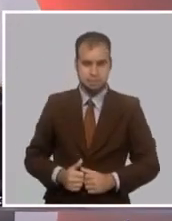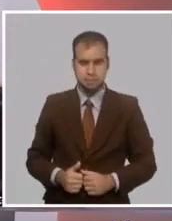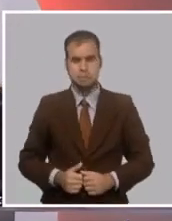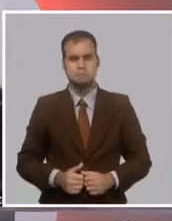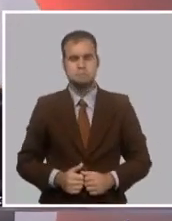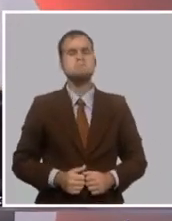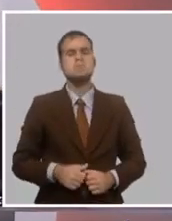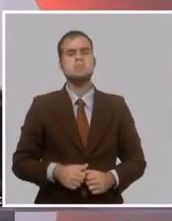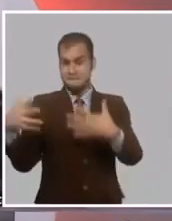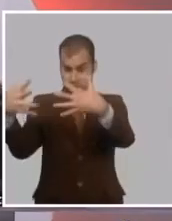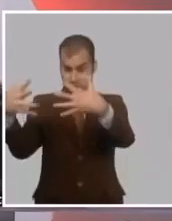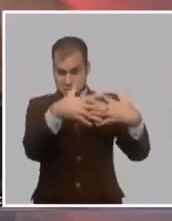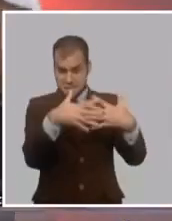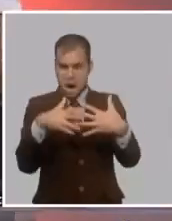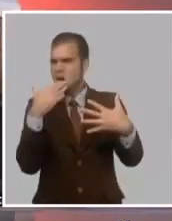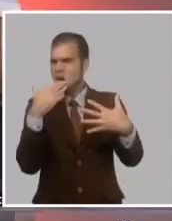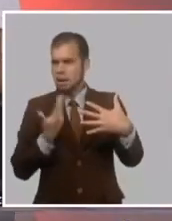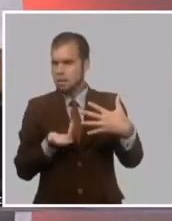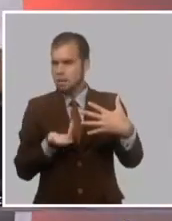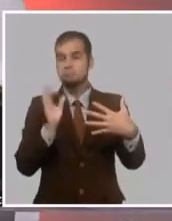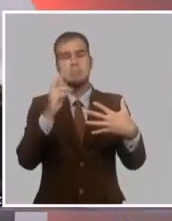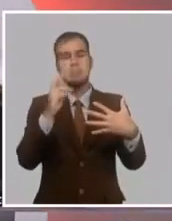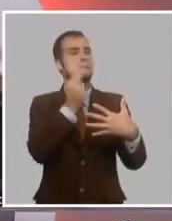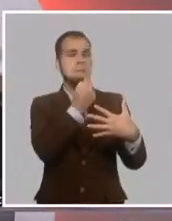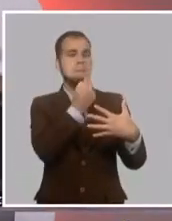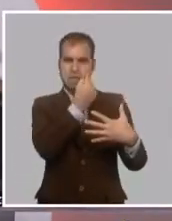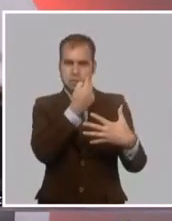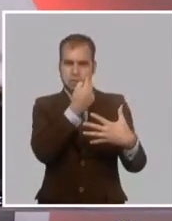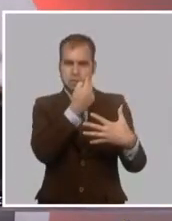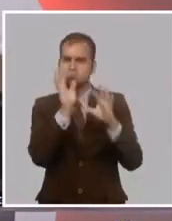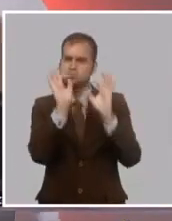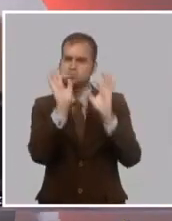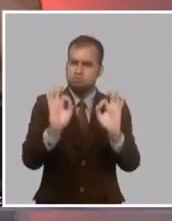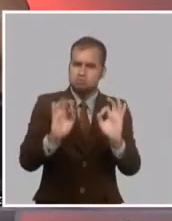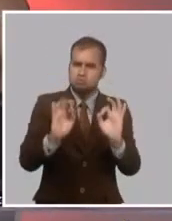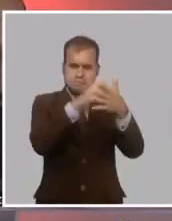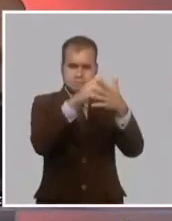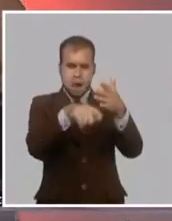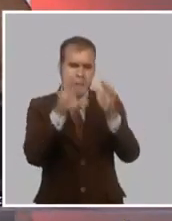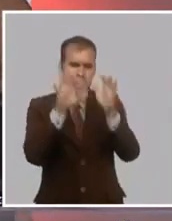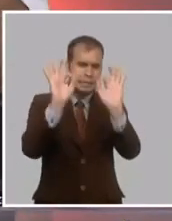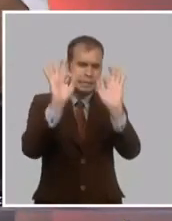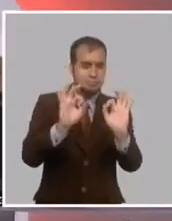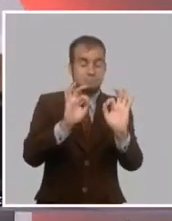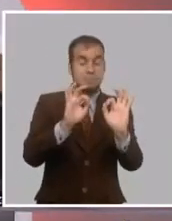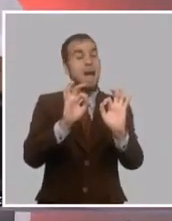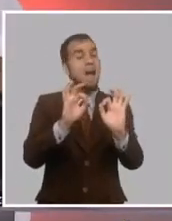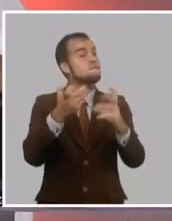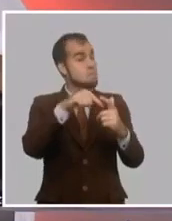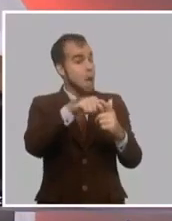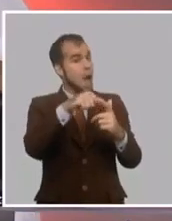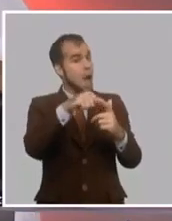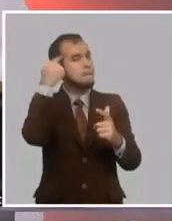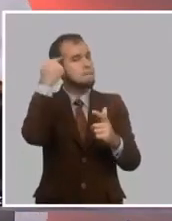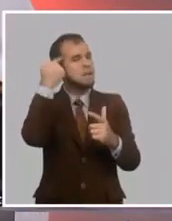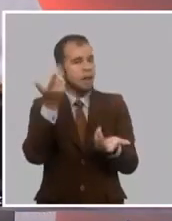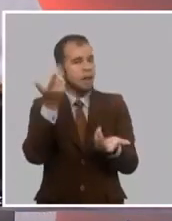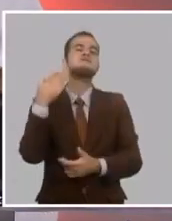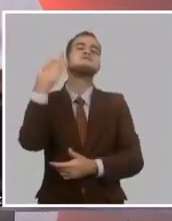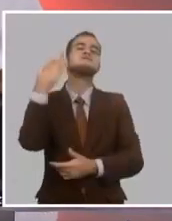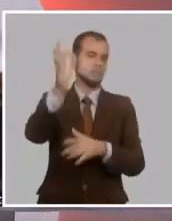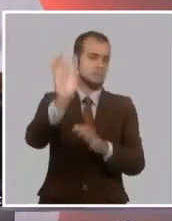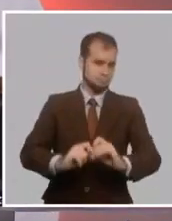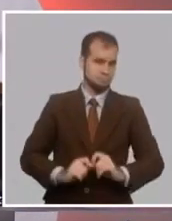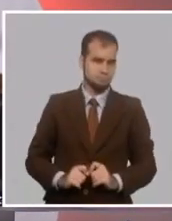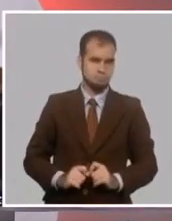lo supo manejar adecuadamente para las condiciones cubanas del momento, pero además pensando hacia el futuro. Por eso vino a Cuba, no solo